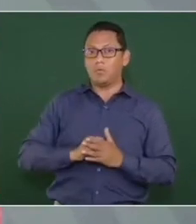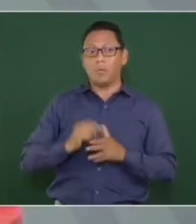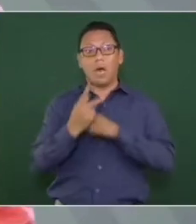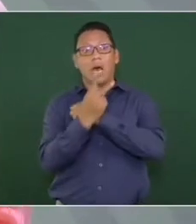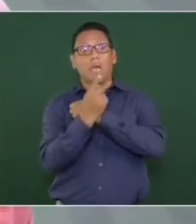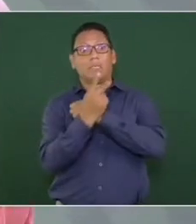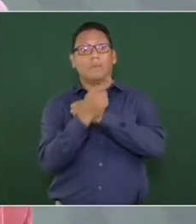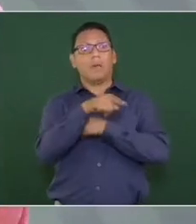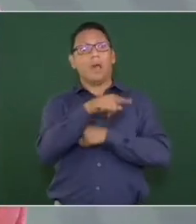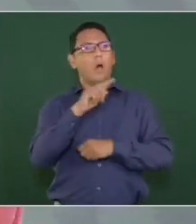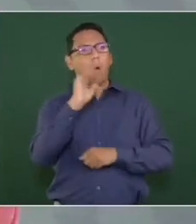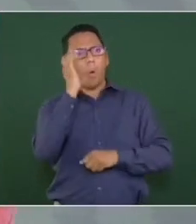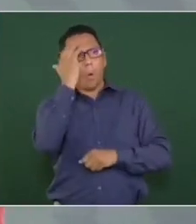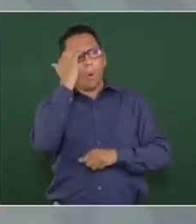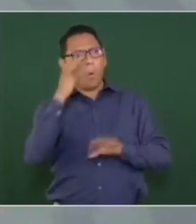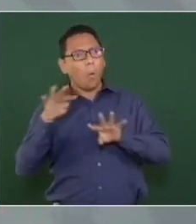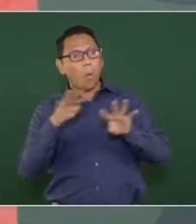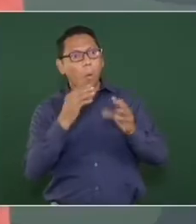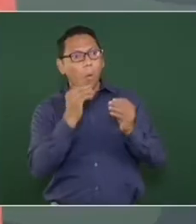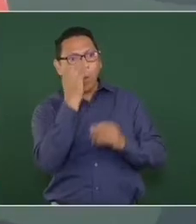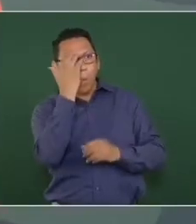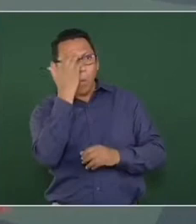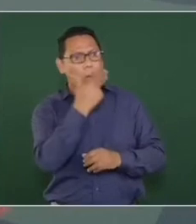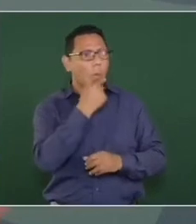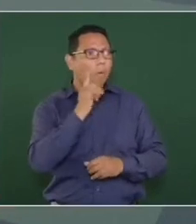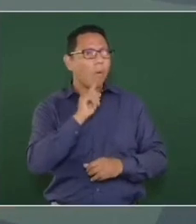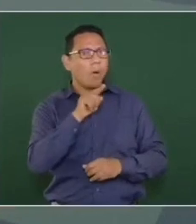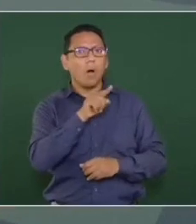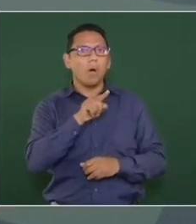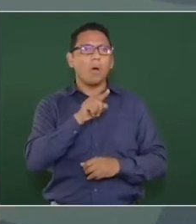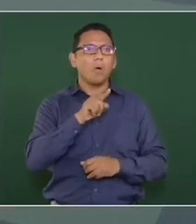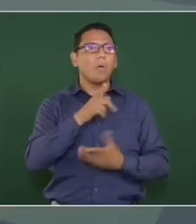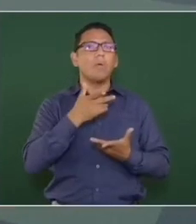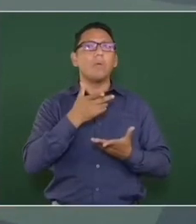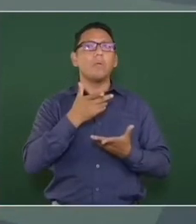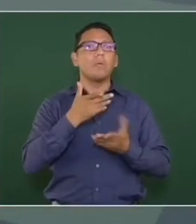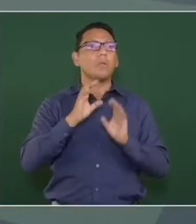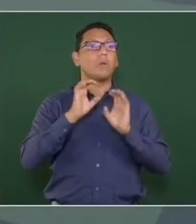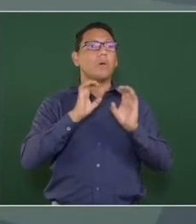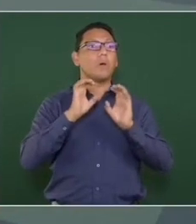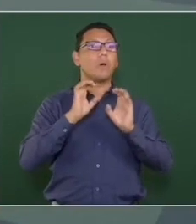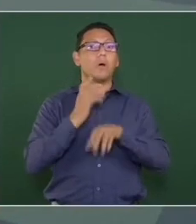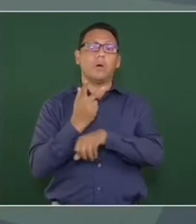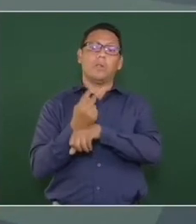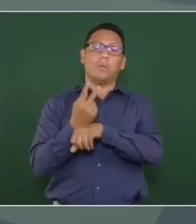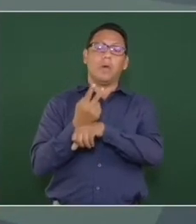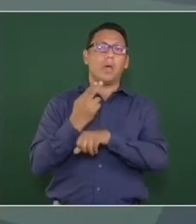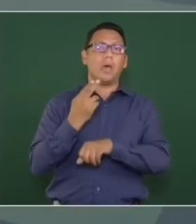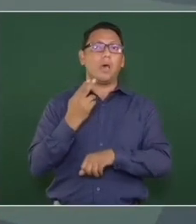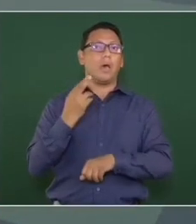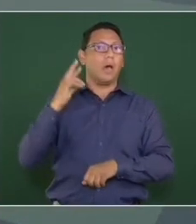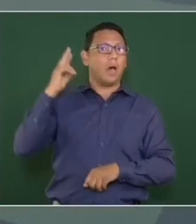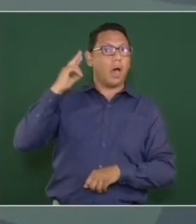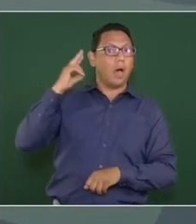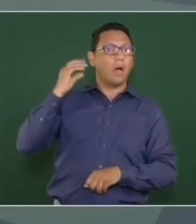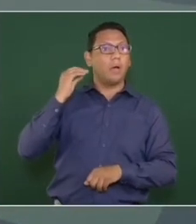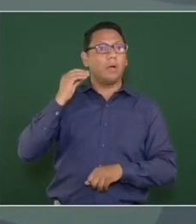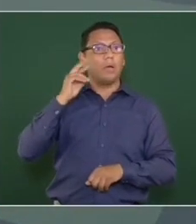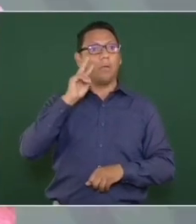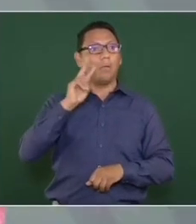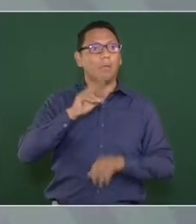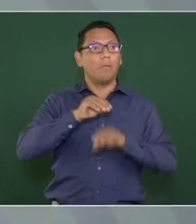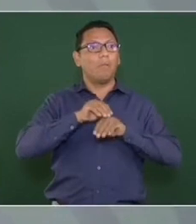porque sale en la televisión, porque es conductora de televisión, de radio,